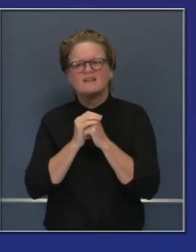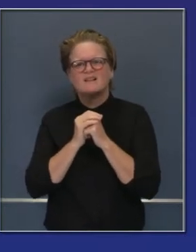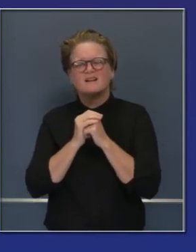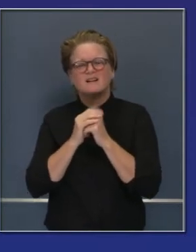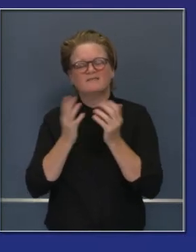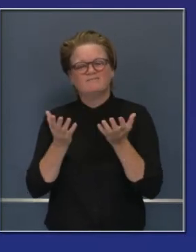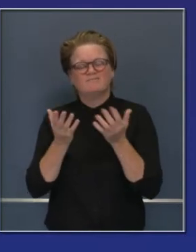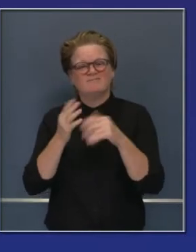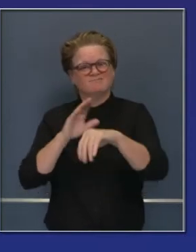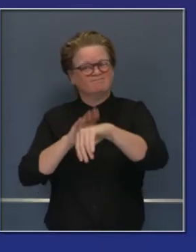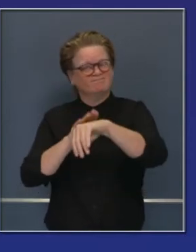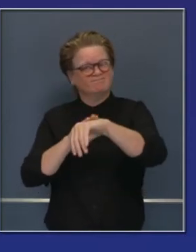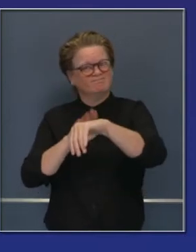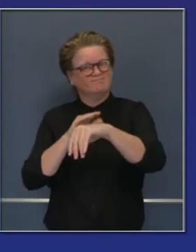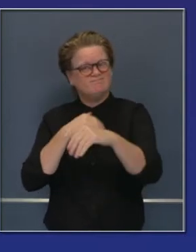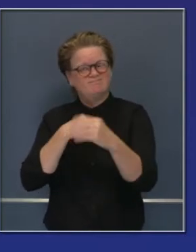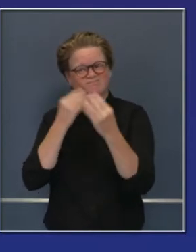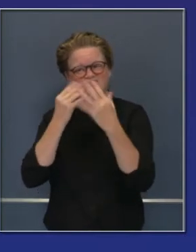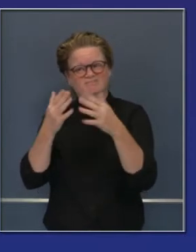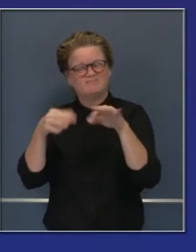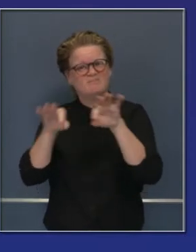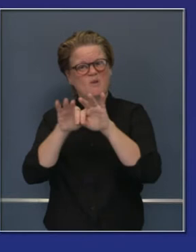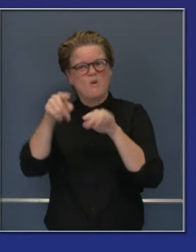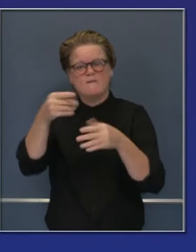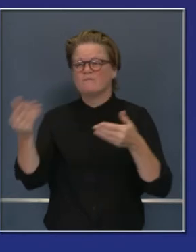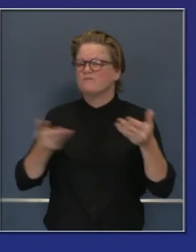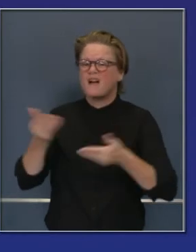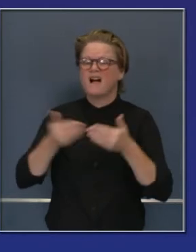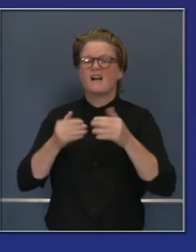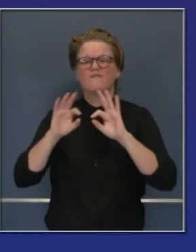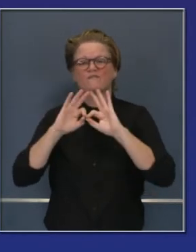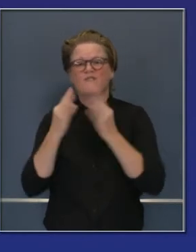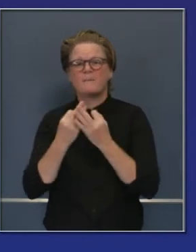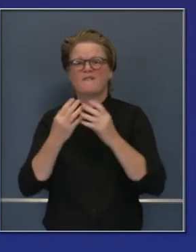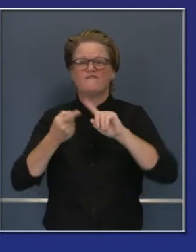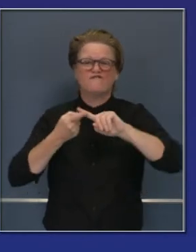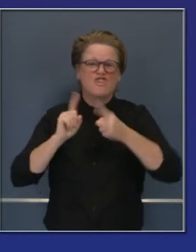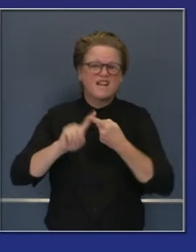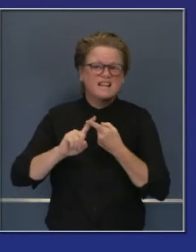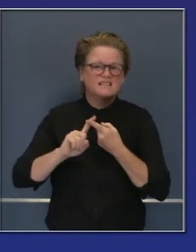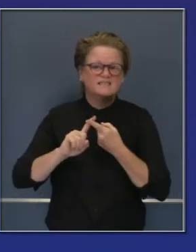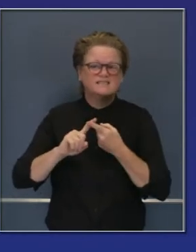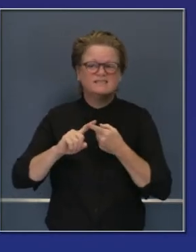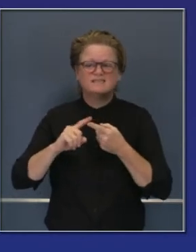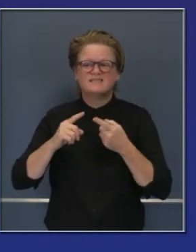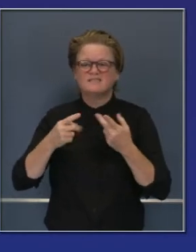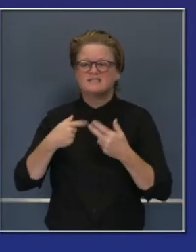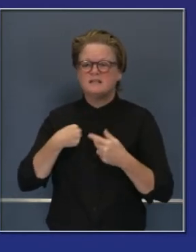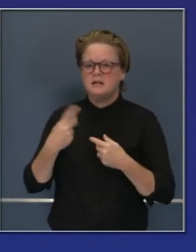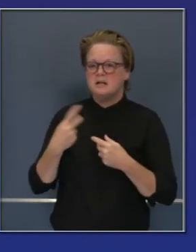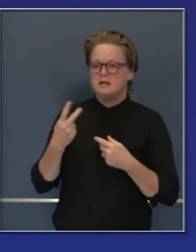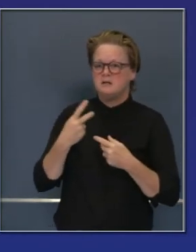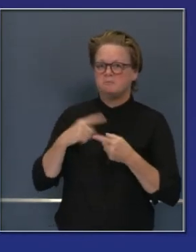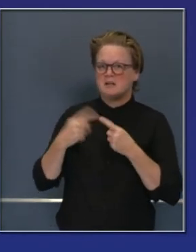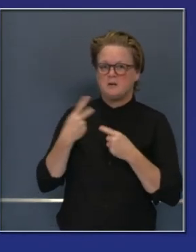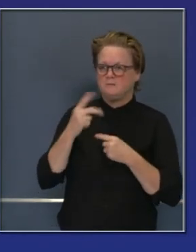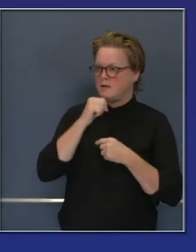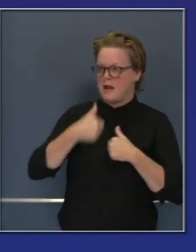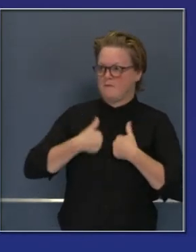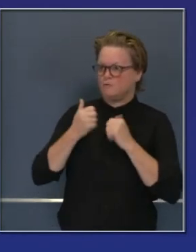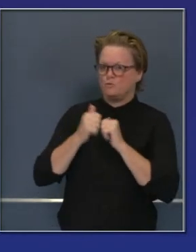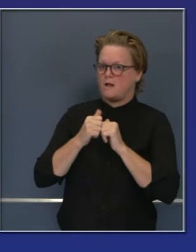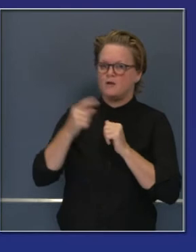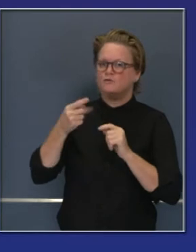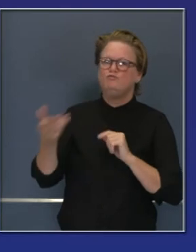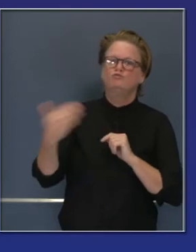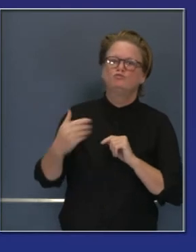agregar dos aspectos importantes. Hablemos de reuniones sociales en casa, pero sabemos que cuando la gente se reúne con personas con las cuales no